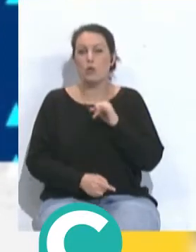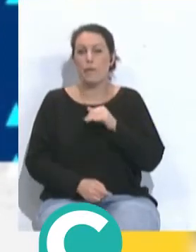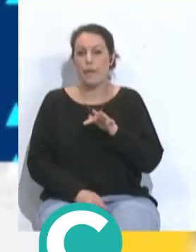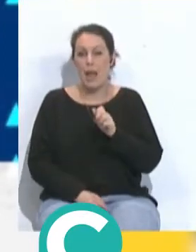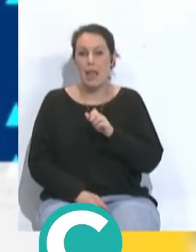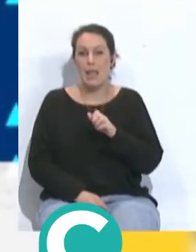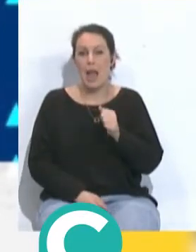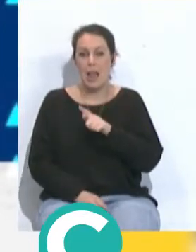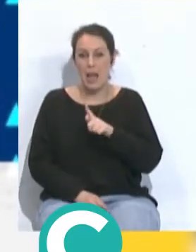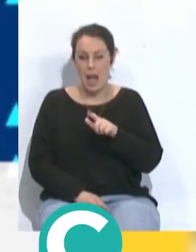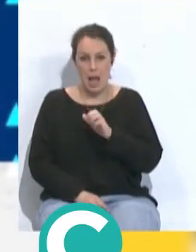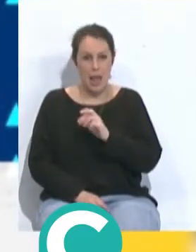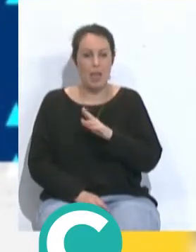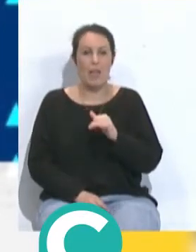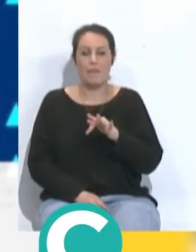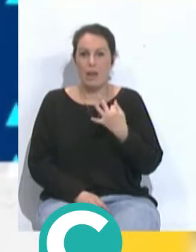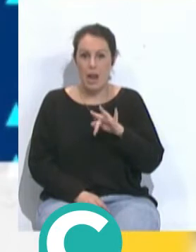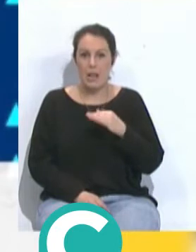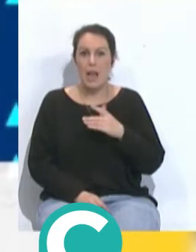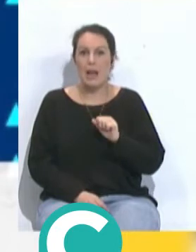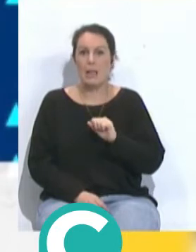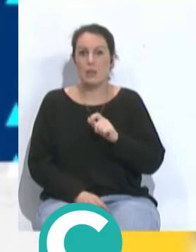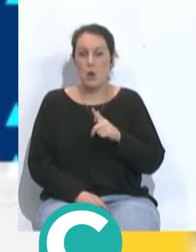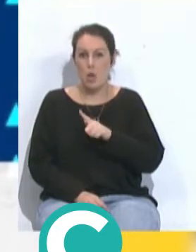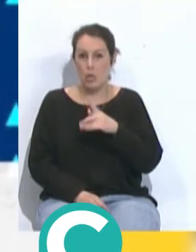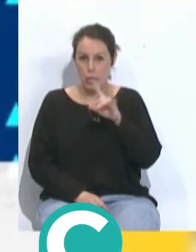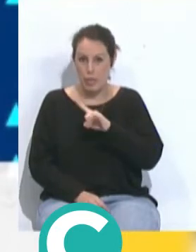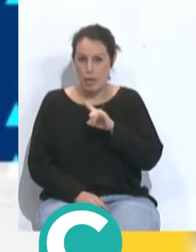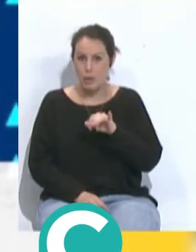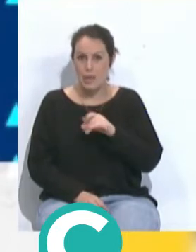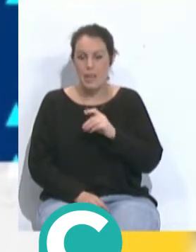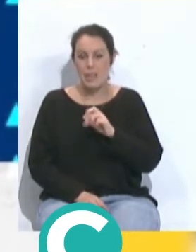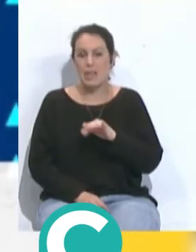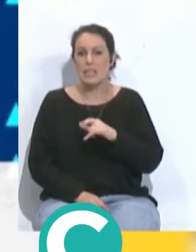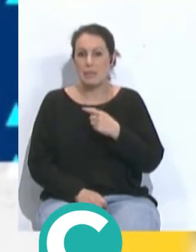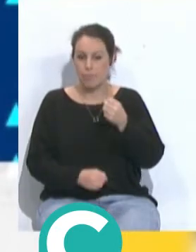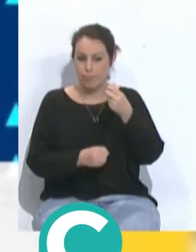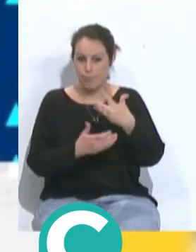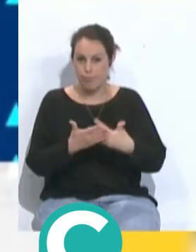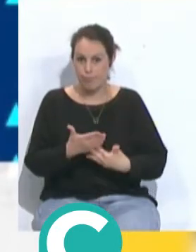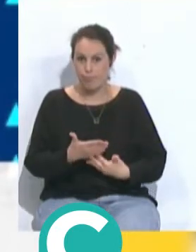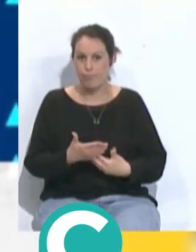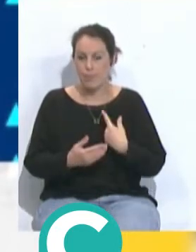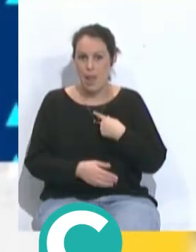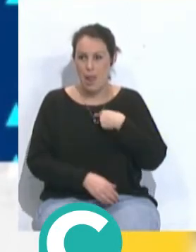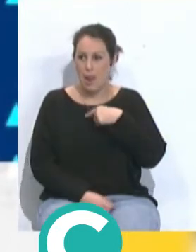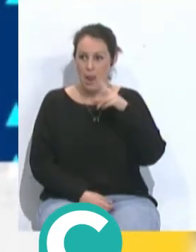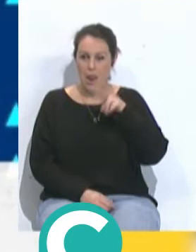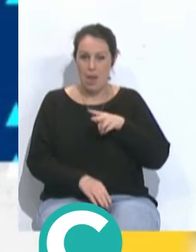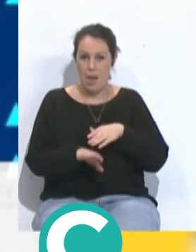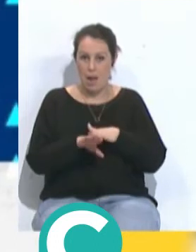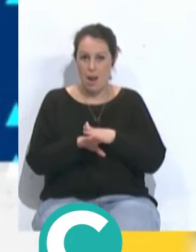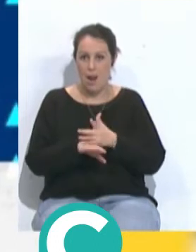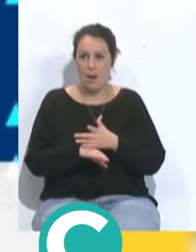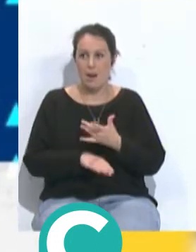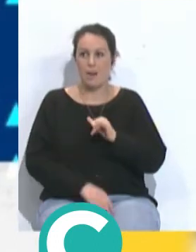Fali Alcaraz Salvi Alex Lozano Perea Idrisi David Gil Iván Alejo Acapó Juan Cala Álvaro